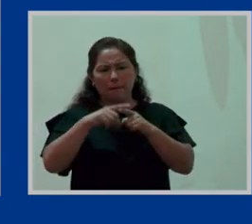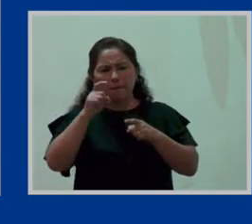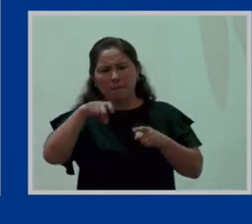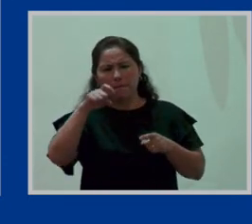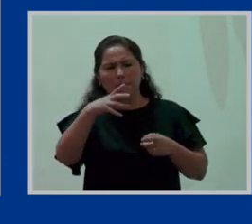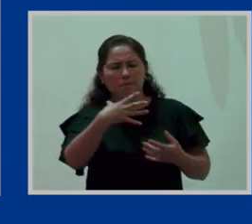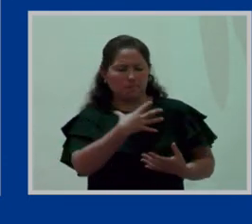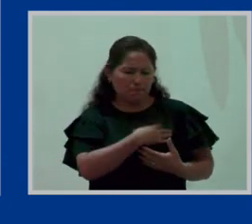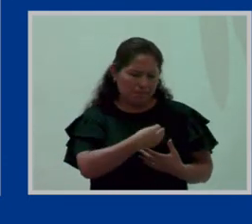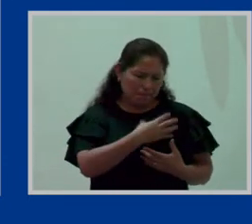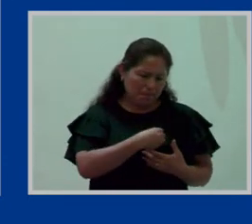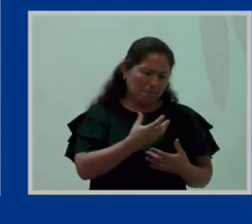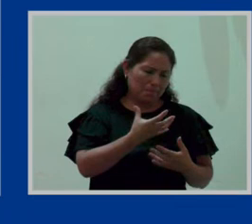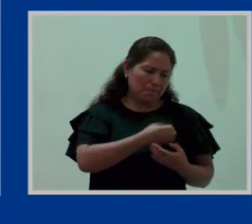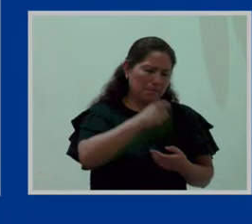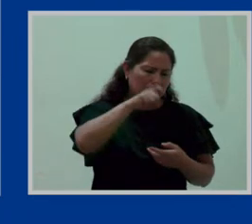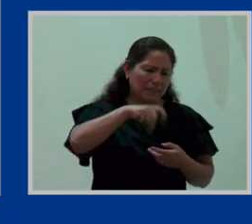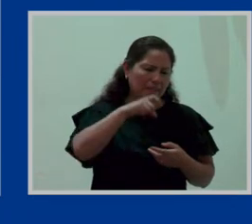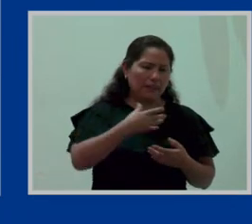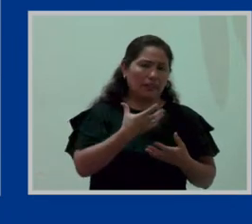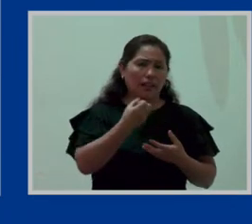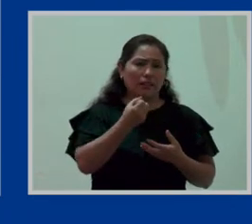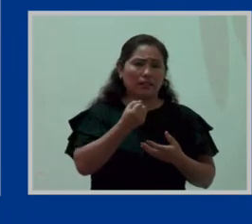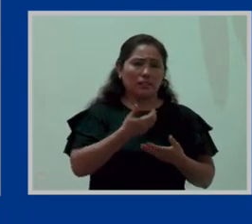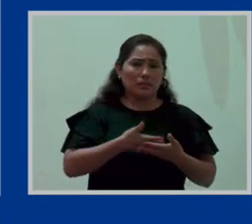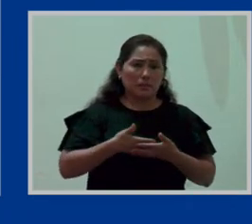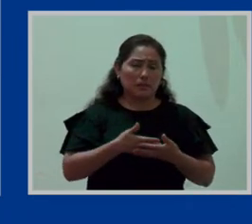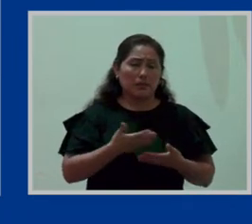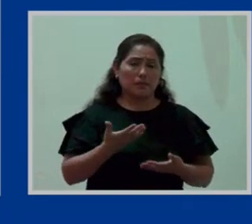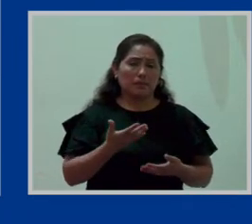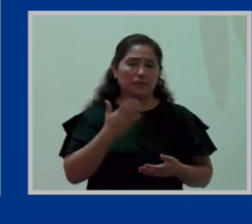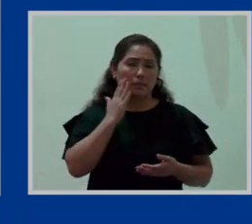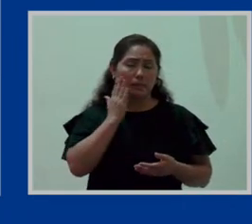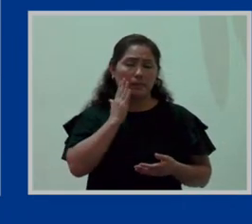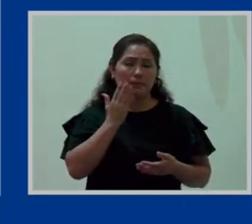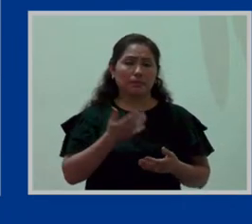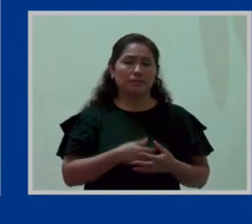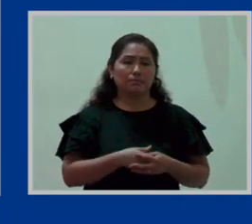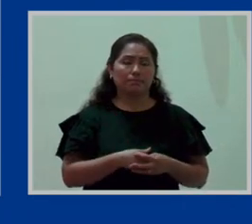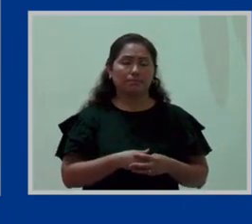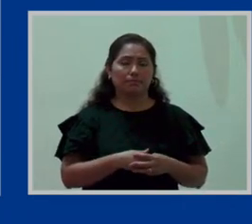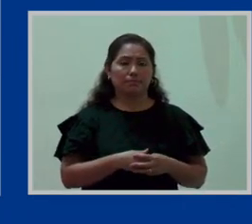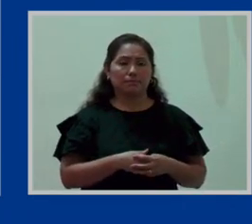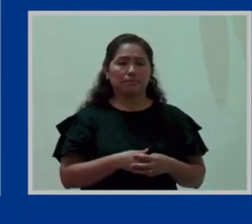extracción y conservación de la leche matama. Y en ese sentido,